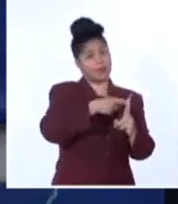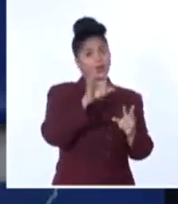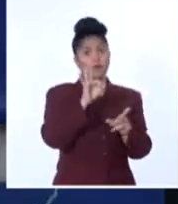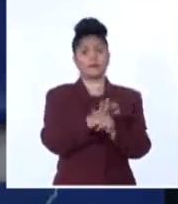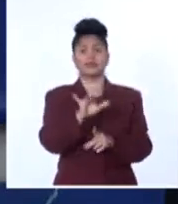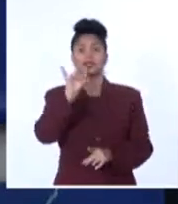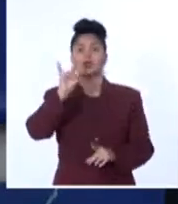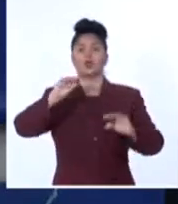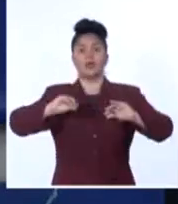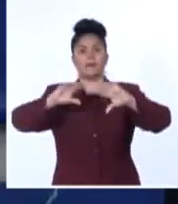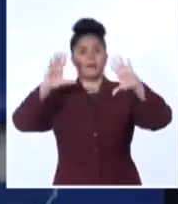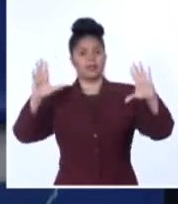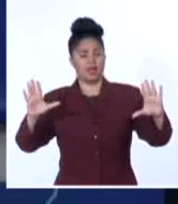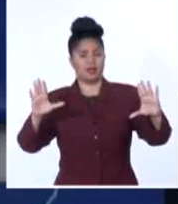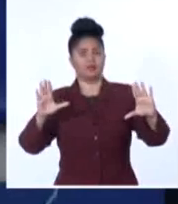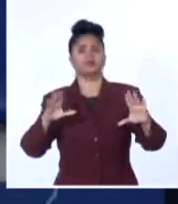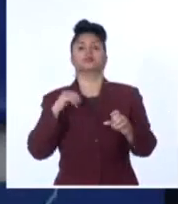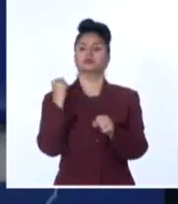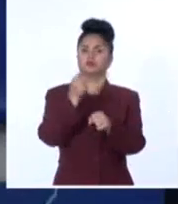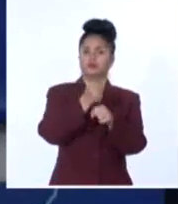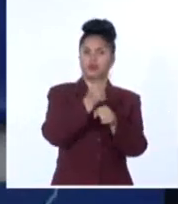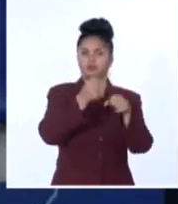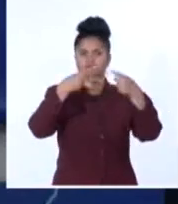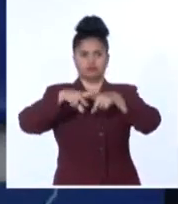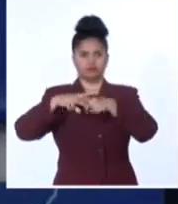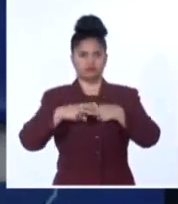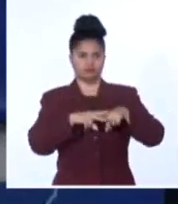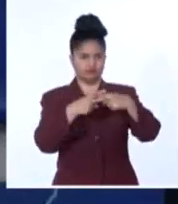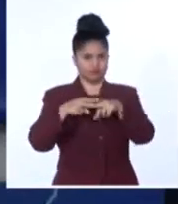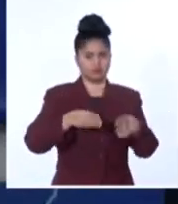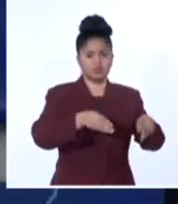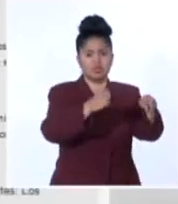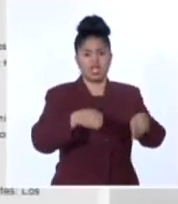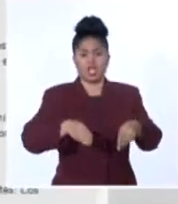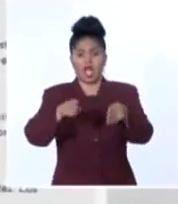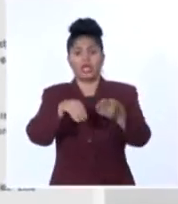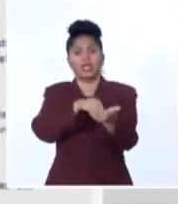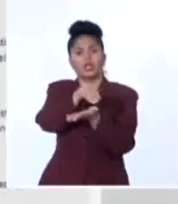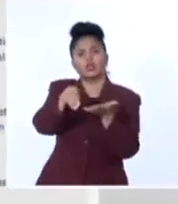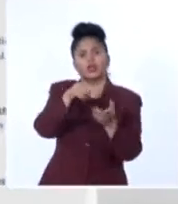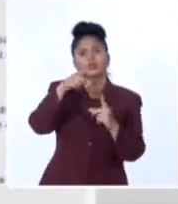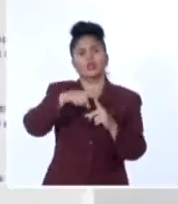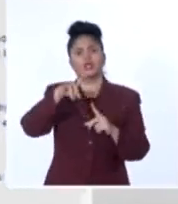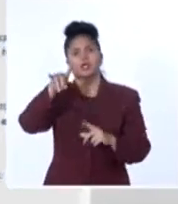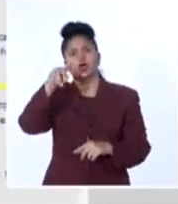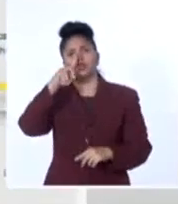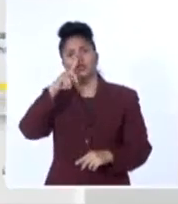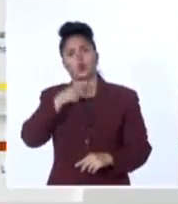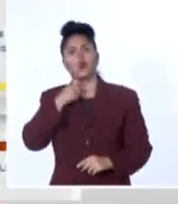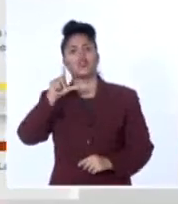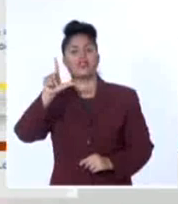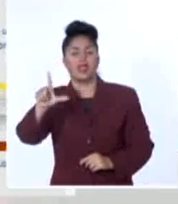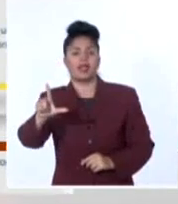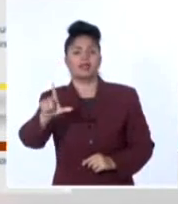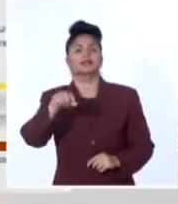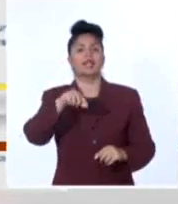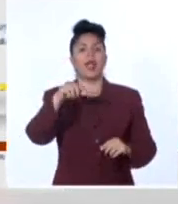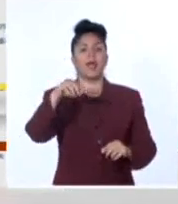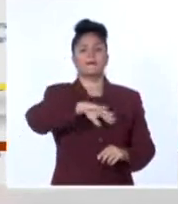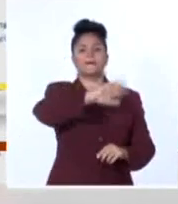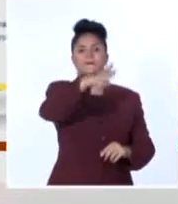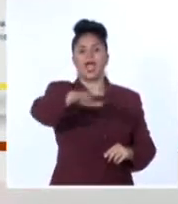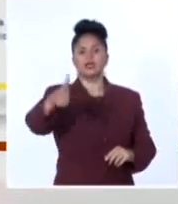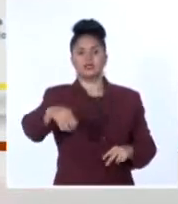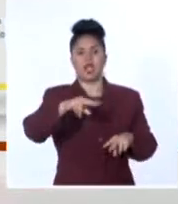de la mañana, se realizarán labores de mantenimiento vial en el túnel de la bahía. Por dicho motivo, se limitará la circulación con